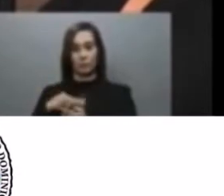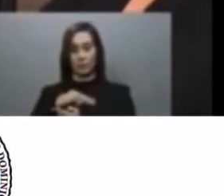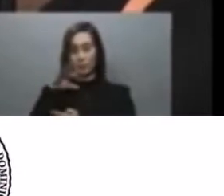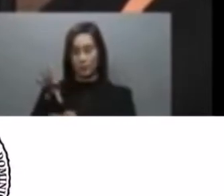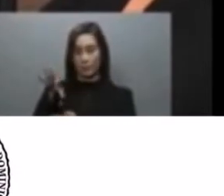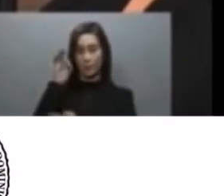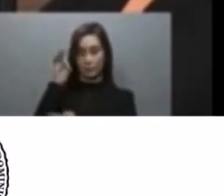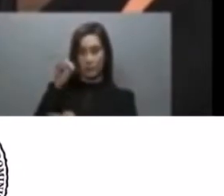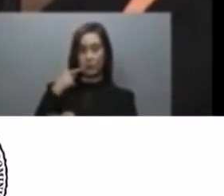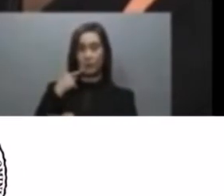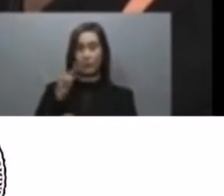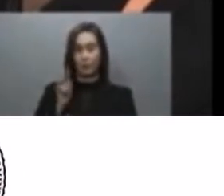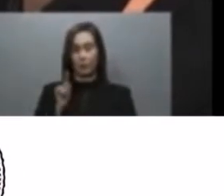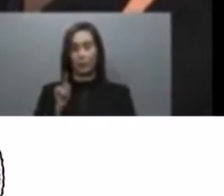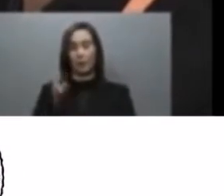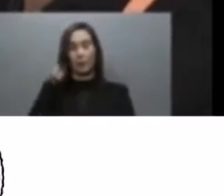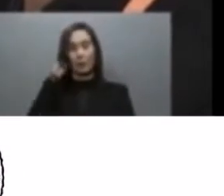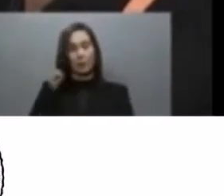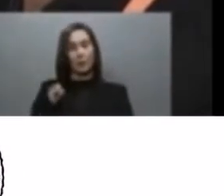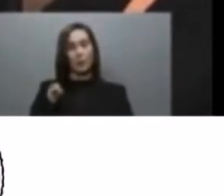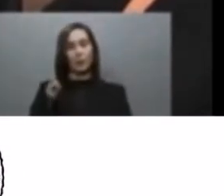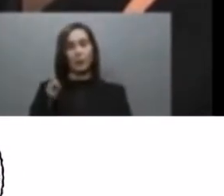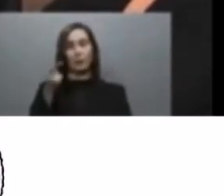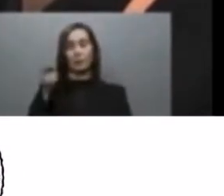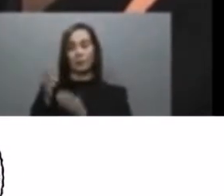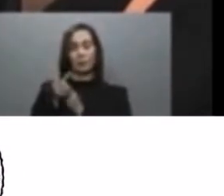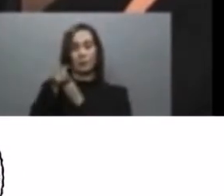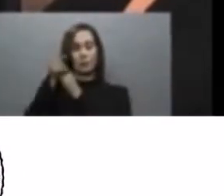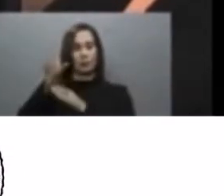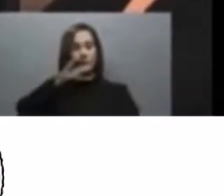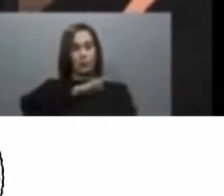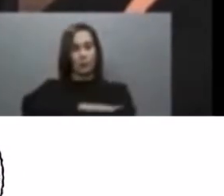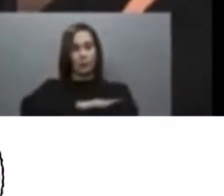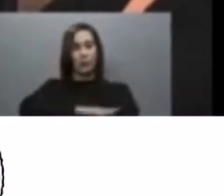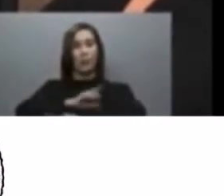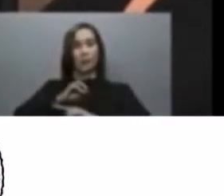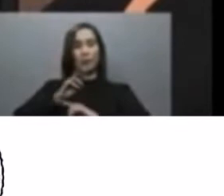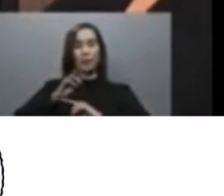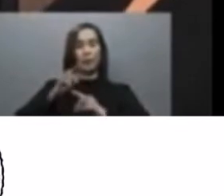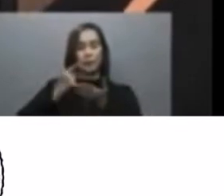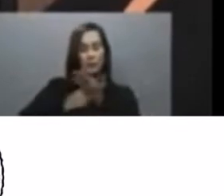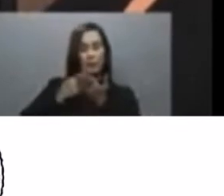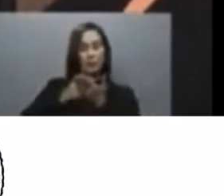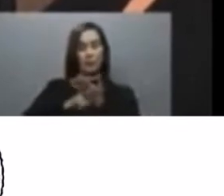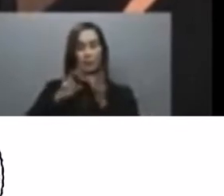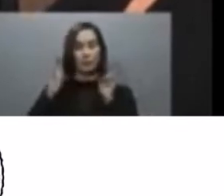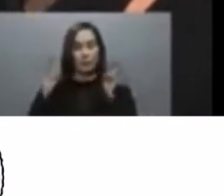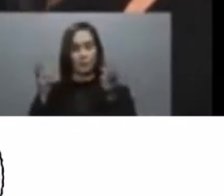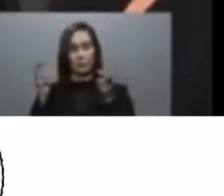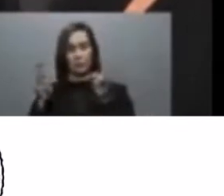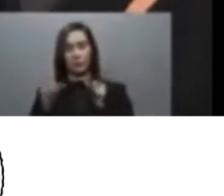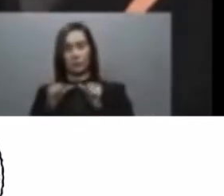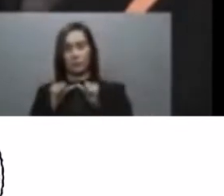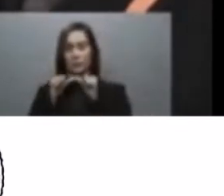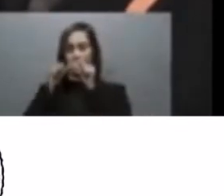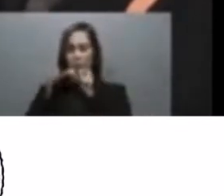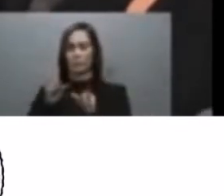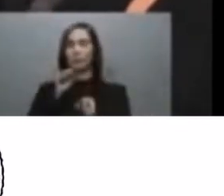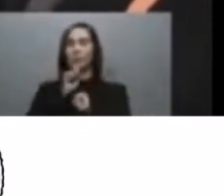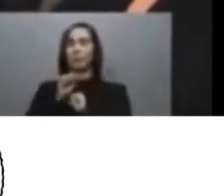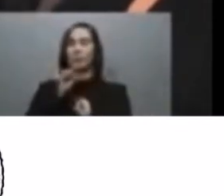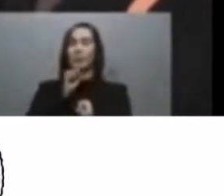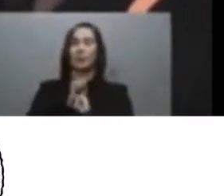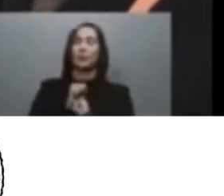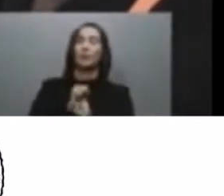nombró por decreto para que vaya par y paso con lo que puede ser el avance de lo que pueda realizar